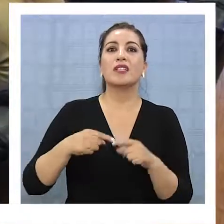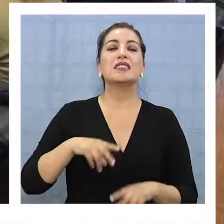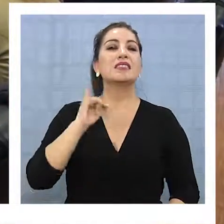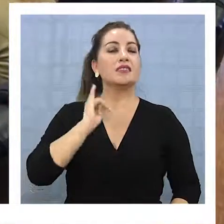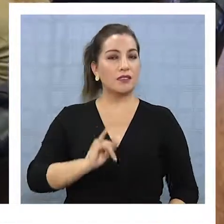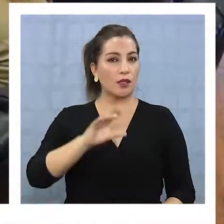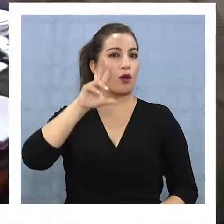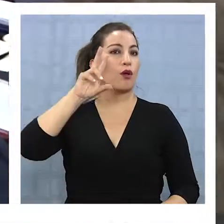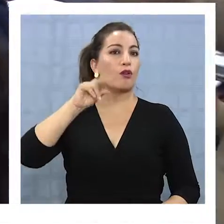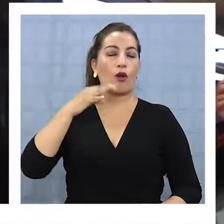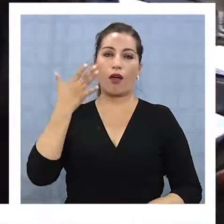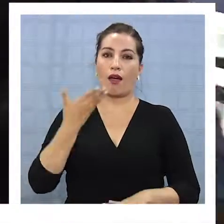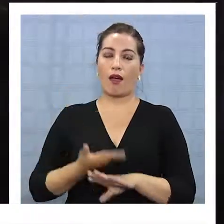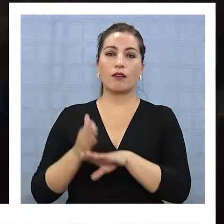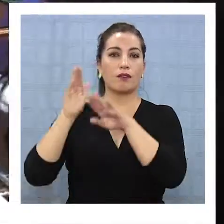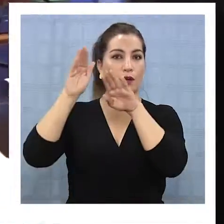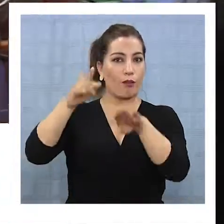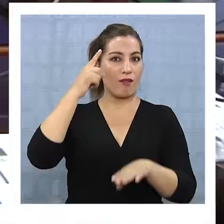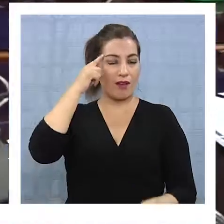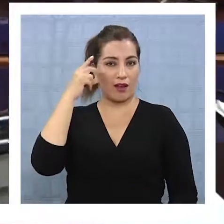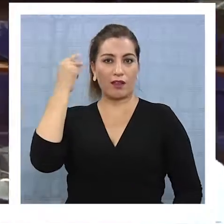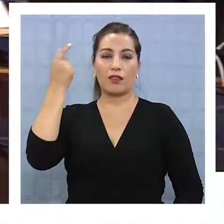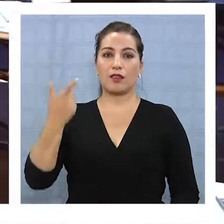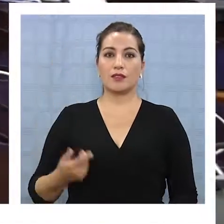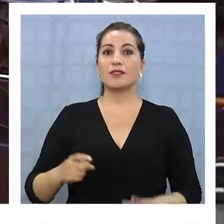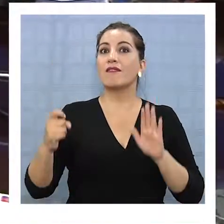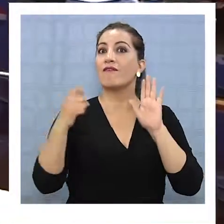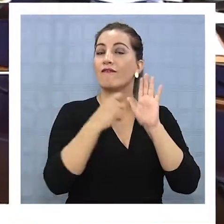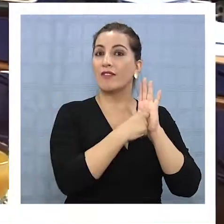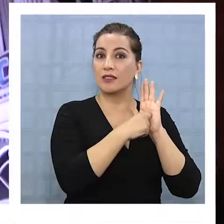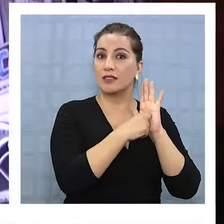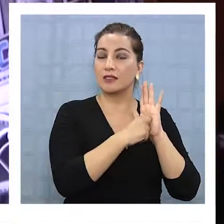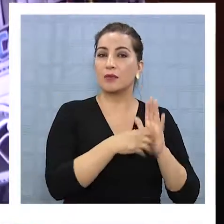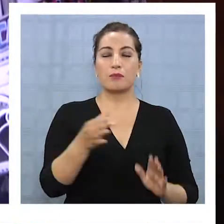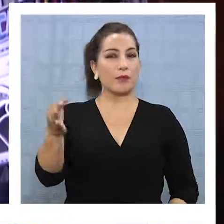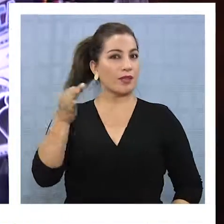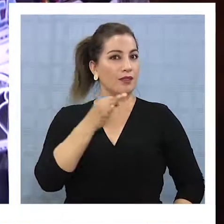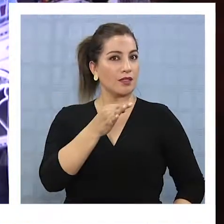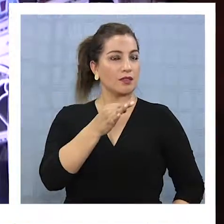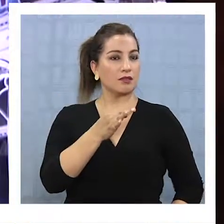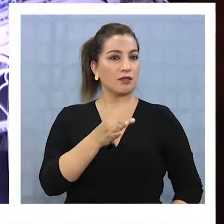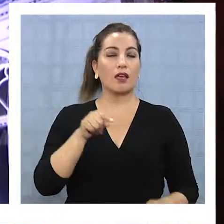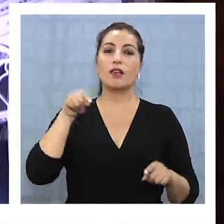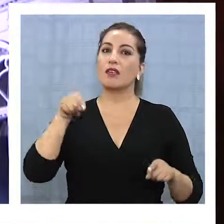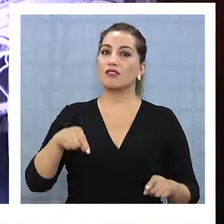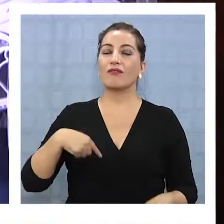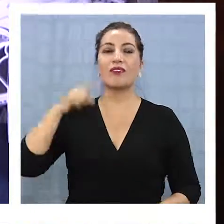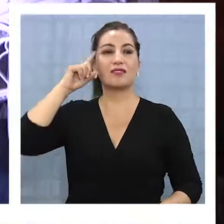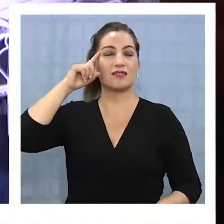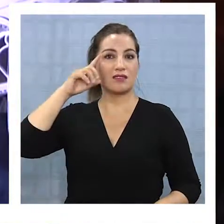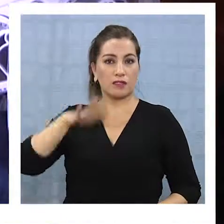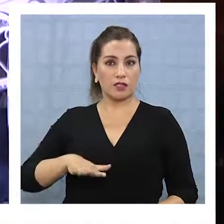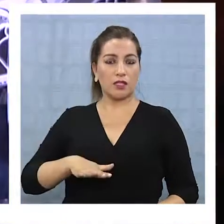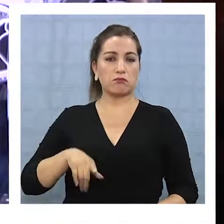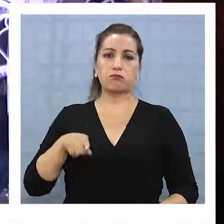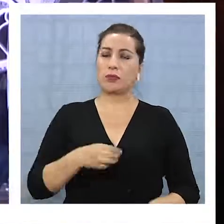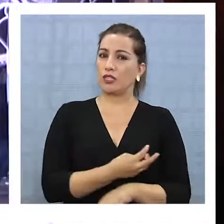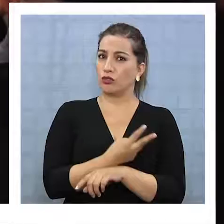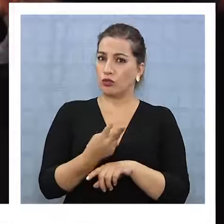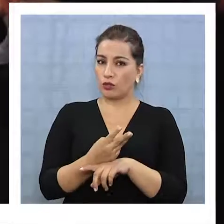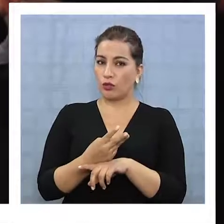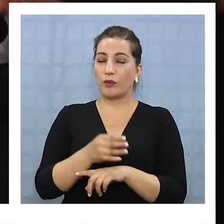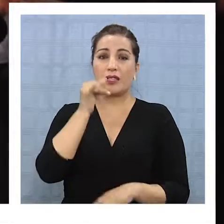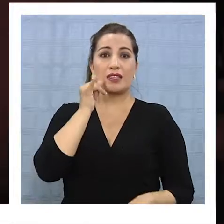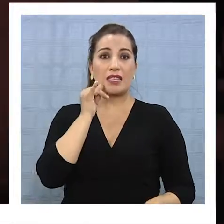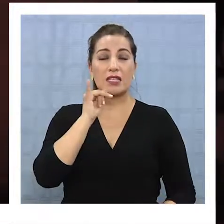financiamiento a estas iniciativas. Fecha que según indican sus organizadores romperá con la tradición impidiendo que Iquique